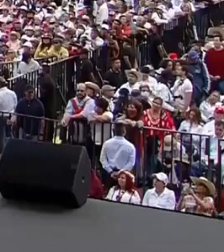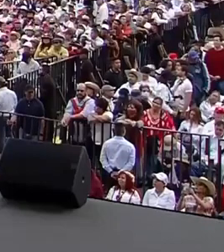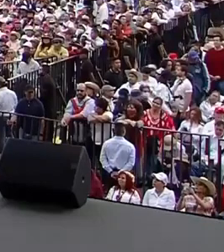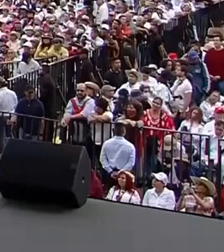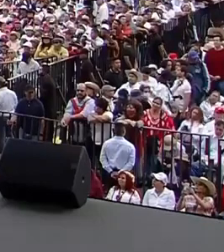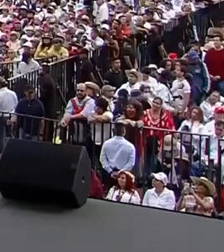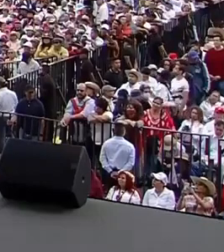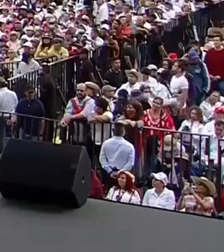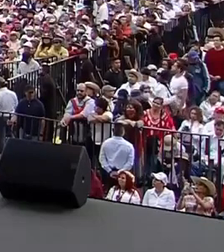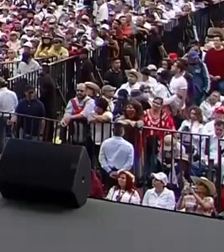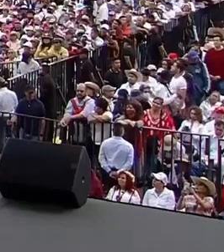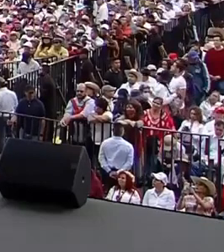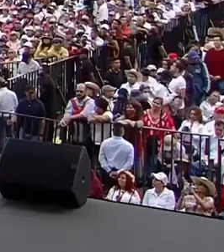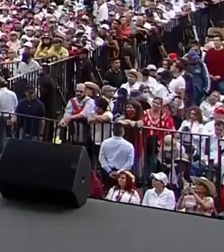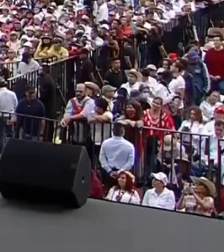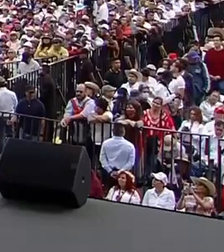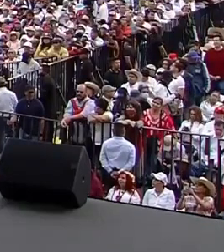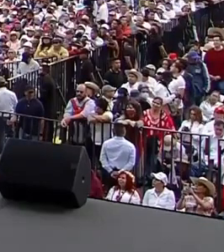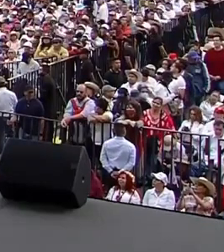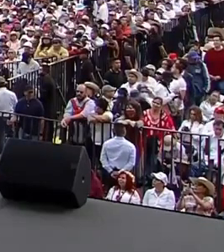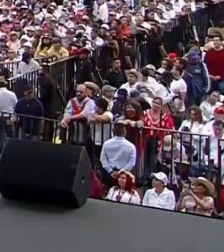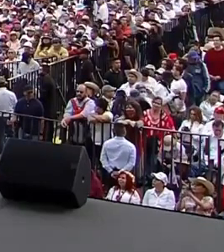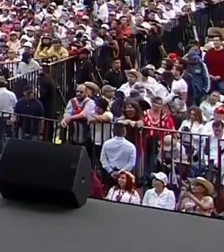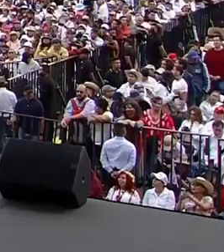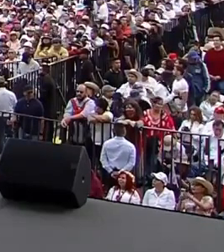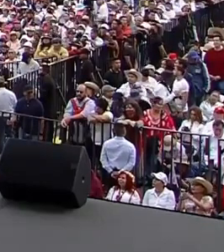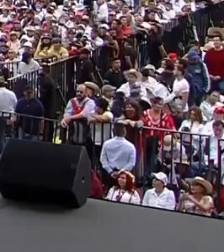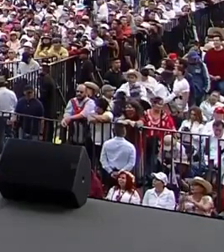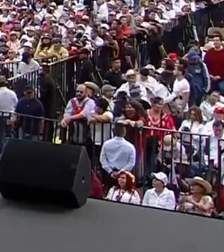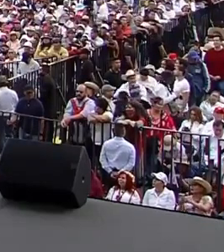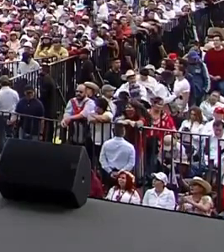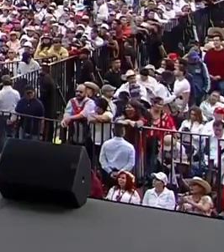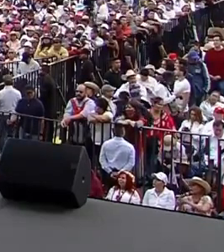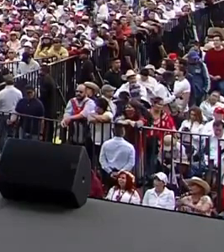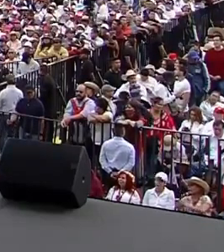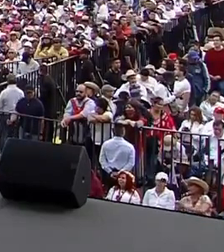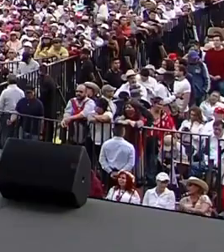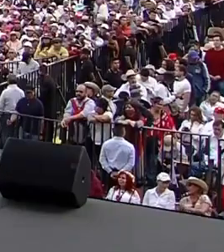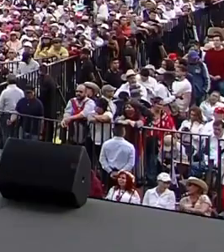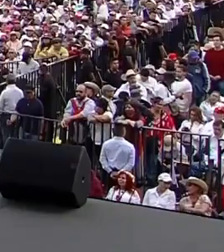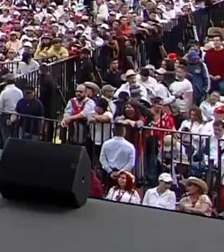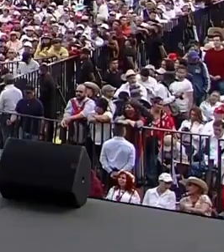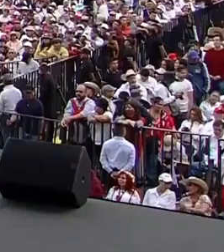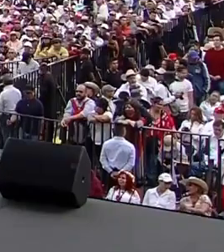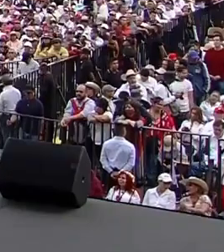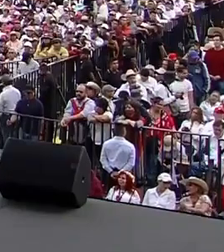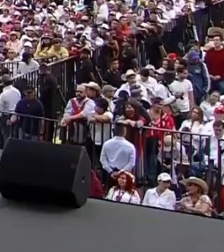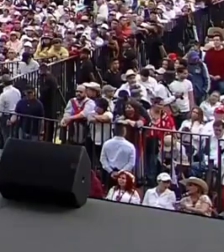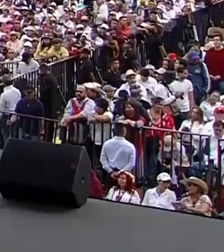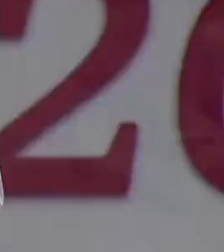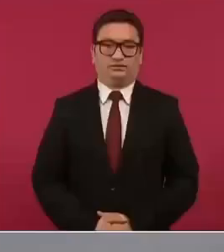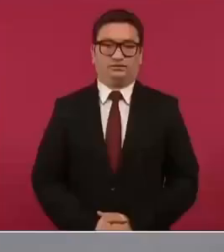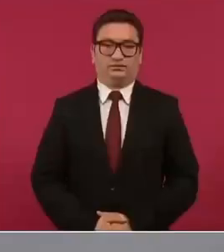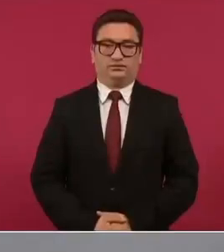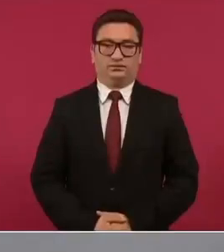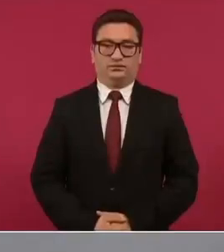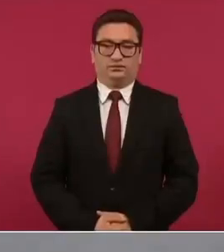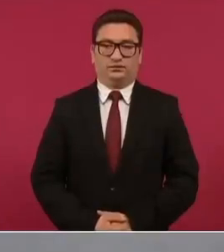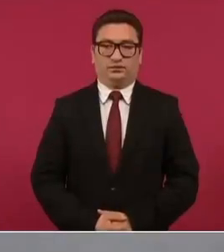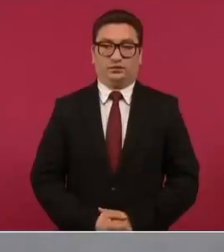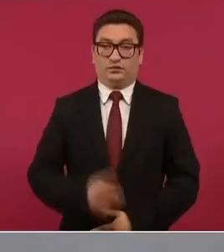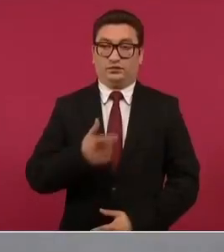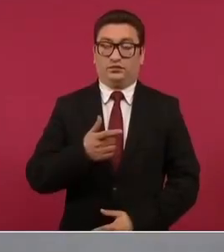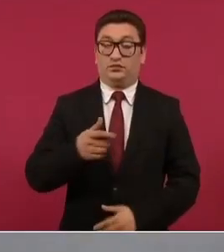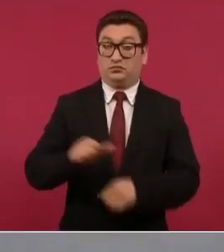y municipales se ha logrado disminuir el robo de vehículos en cuarenta punto uno